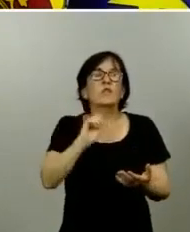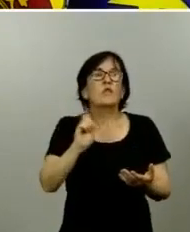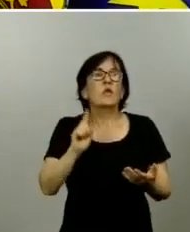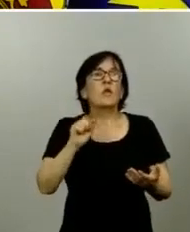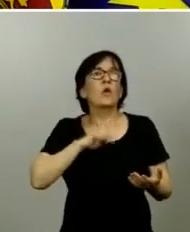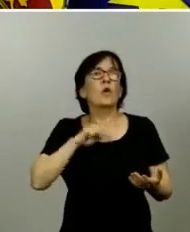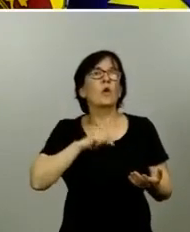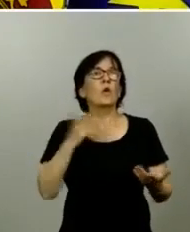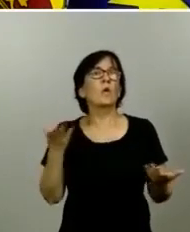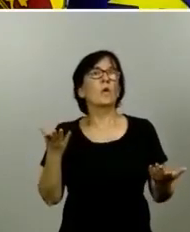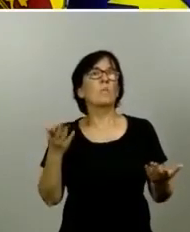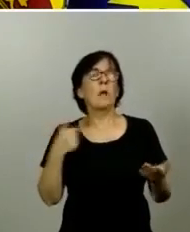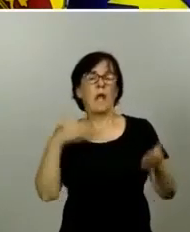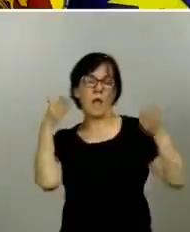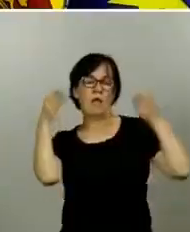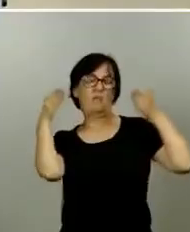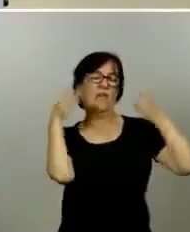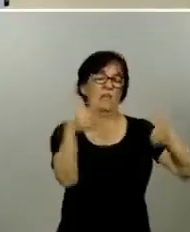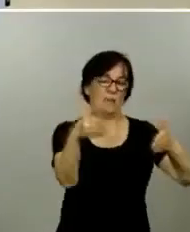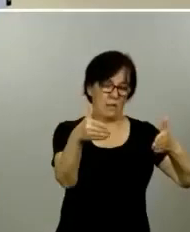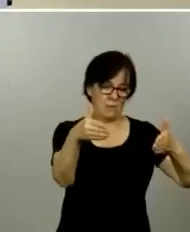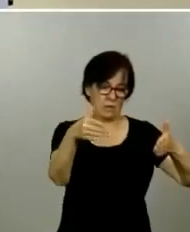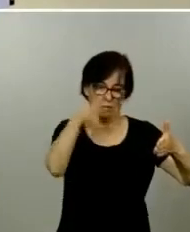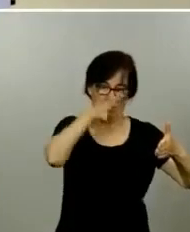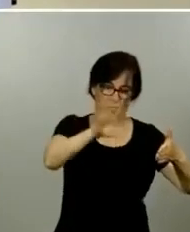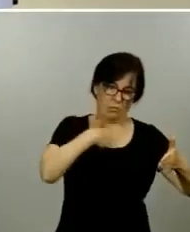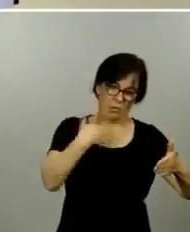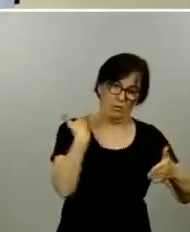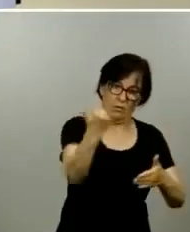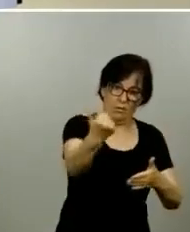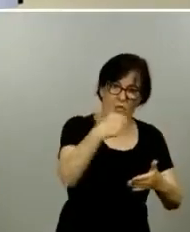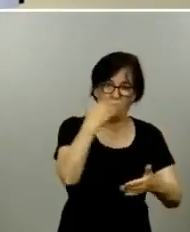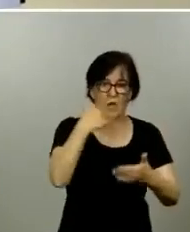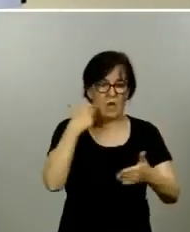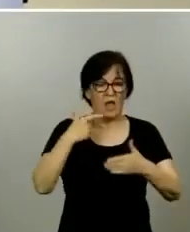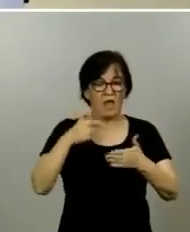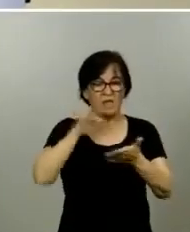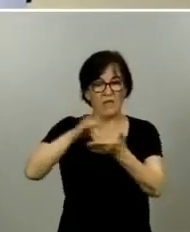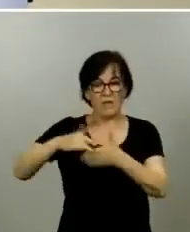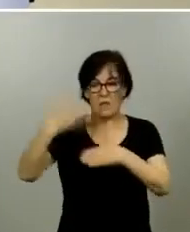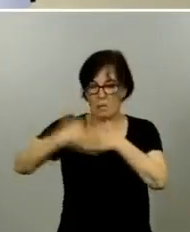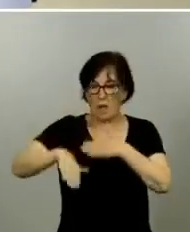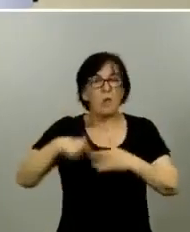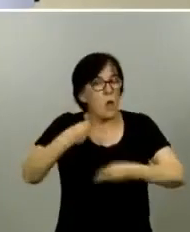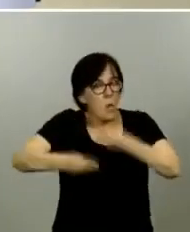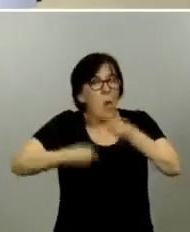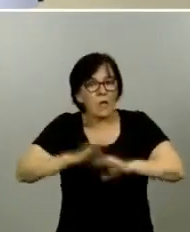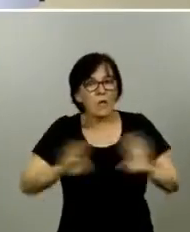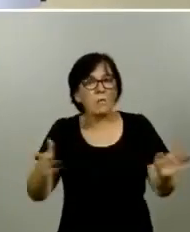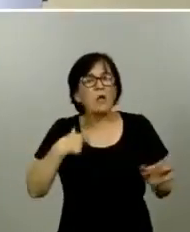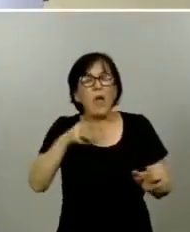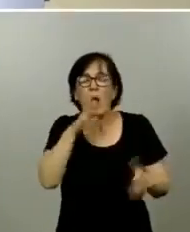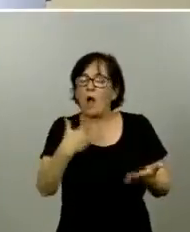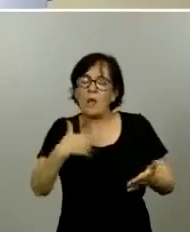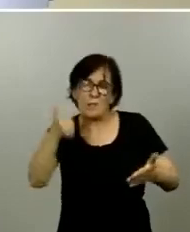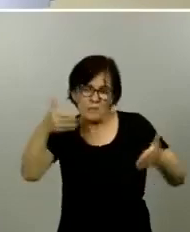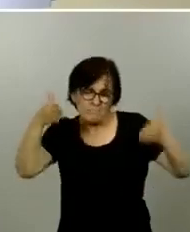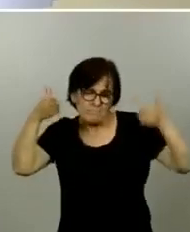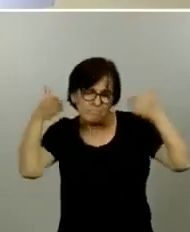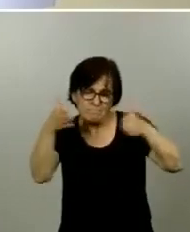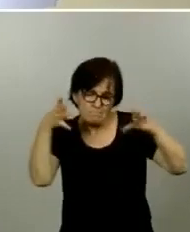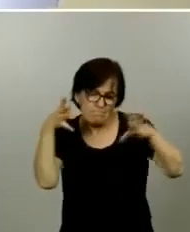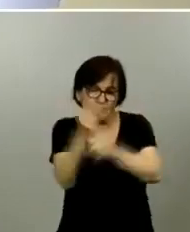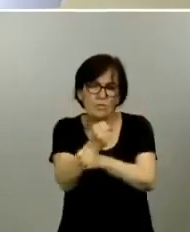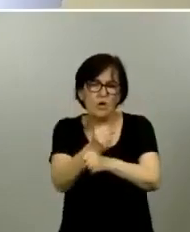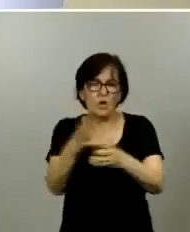centrarme en este tipo de cosas si hay fechas y hay plazos donde tenga que hacer algo lo haré pero yo ahora mismo estoy centrado igual que todo el